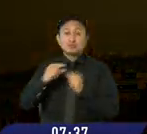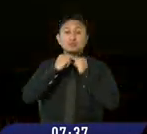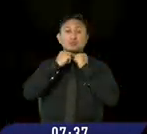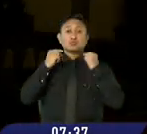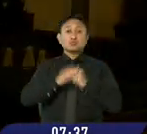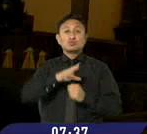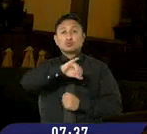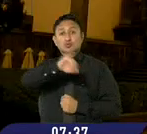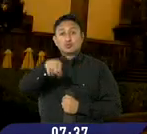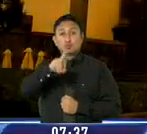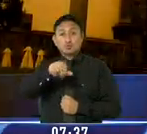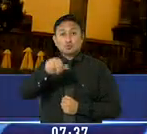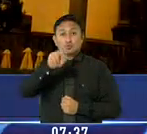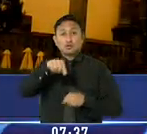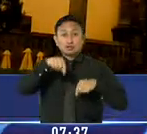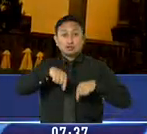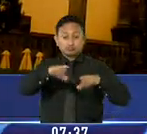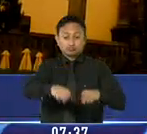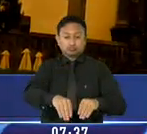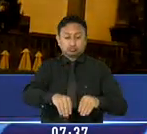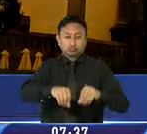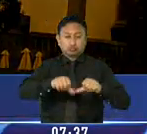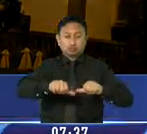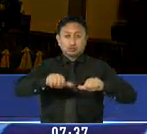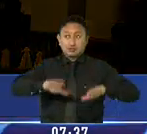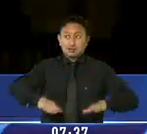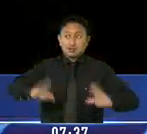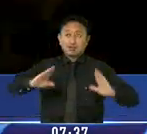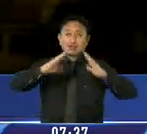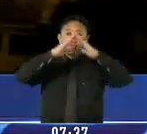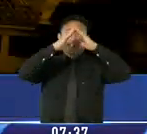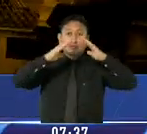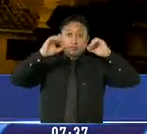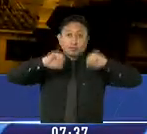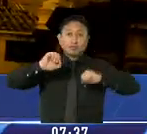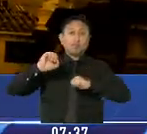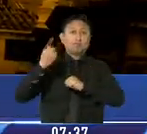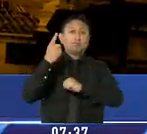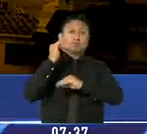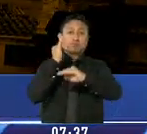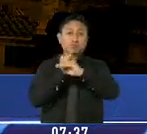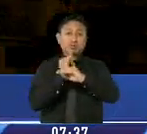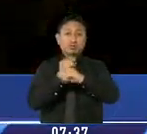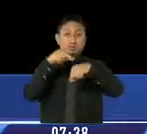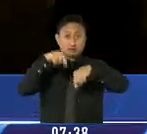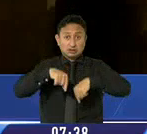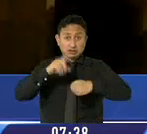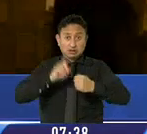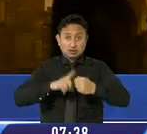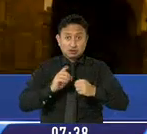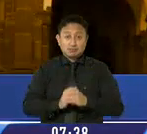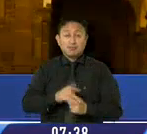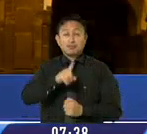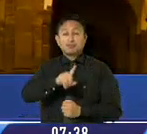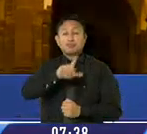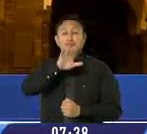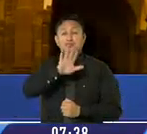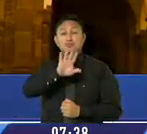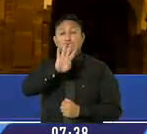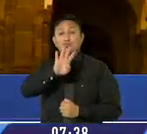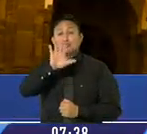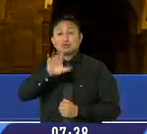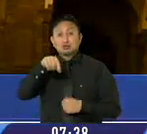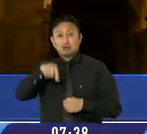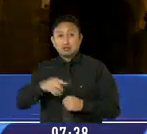Rodríguez, quien en un piso de tierra, paredes de barro y techo de paja, creó la primera iglesia parroquial de la ciudad. En mil quinientos cuarenta y cinco